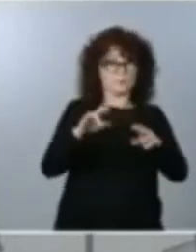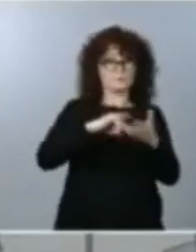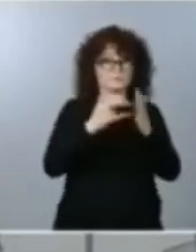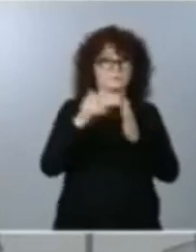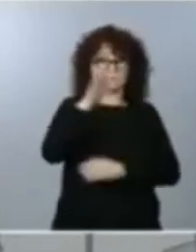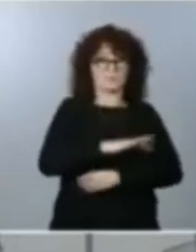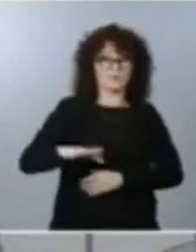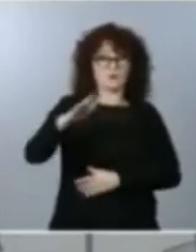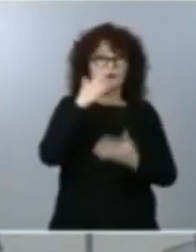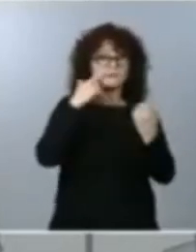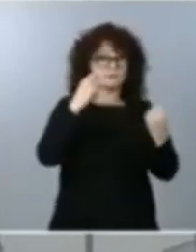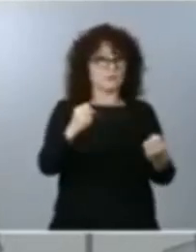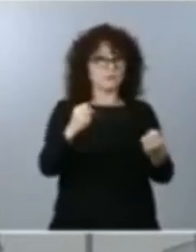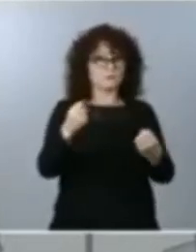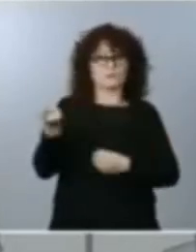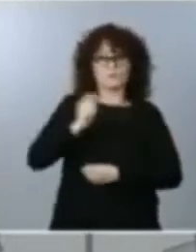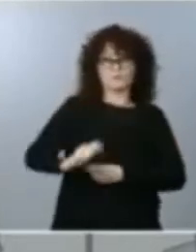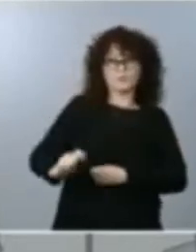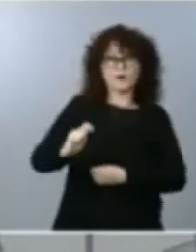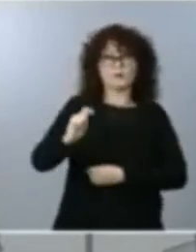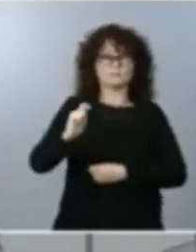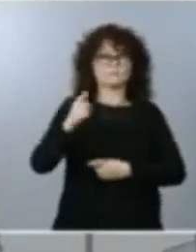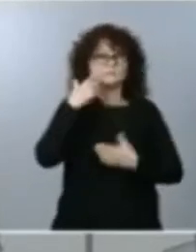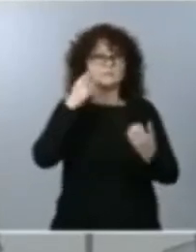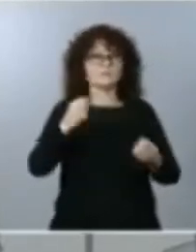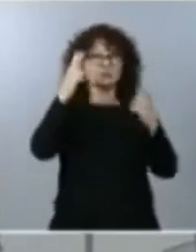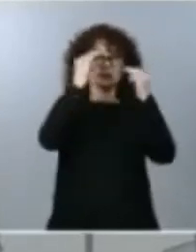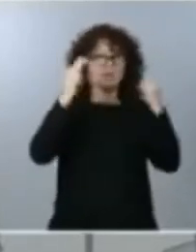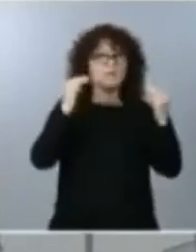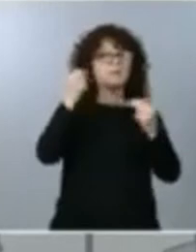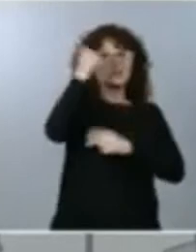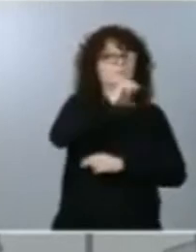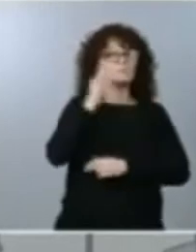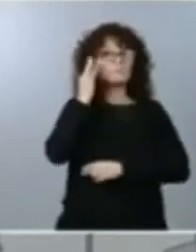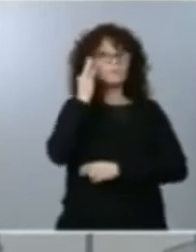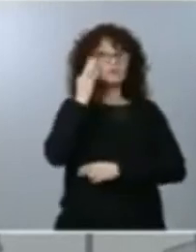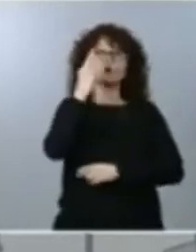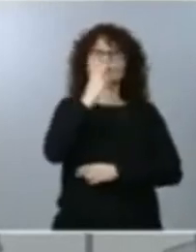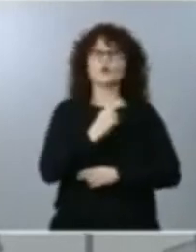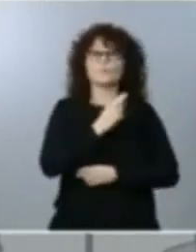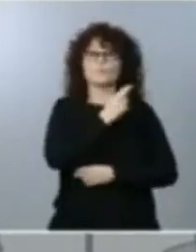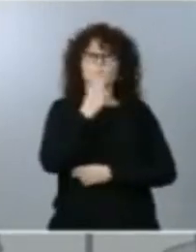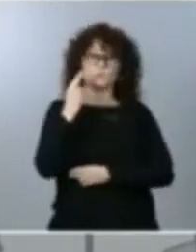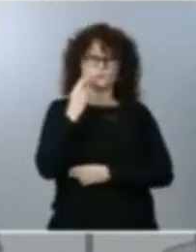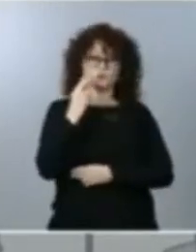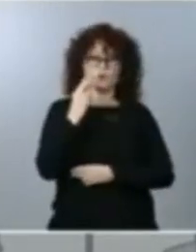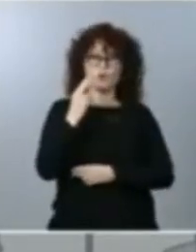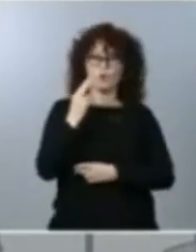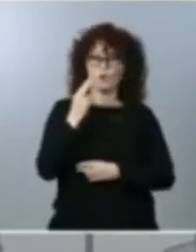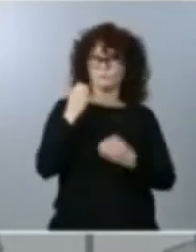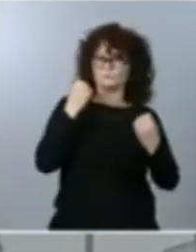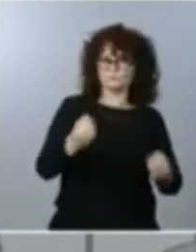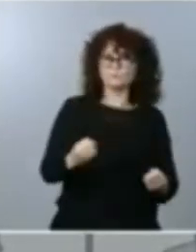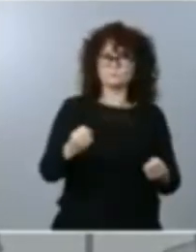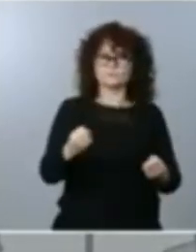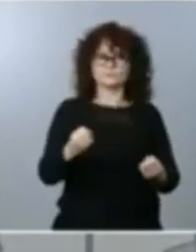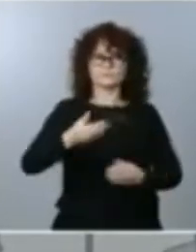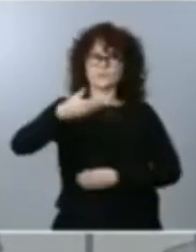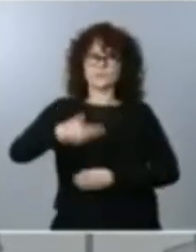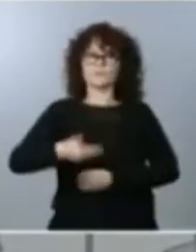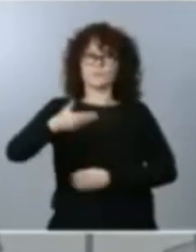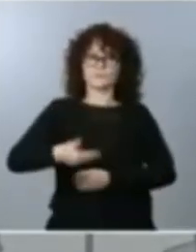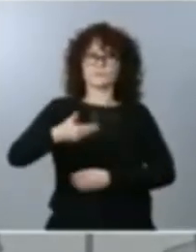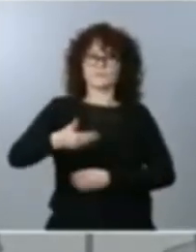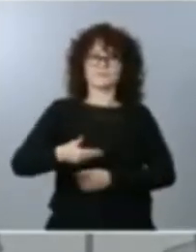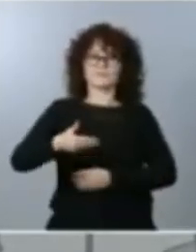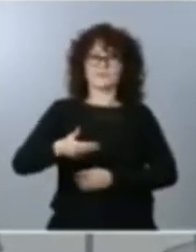profesionales sanitarios enfermeros y enfermeras va a ser un compromiso muy potente muy rotundo del conjunto de